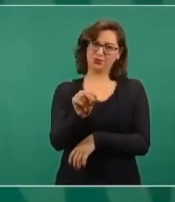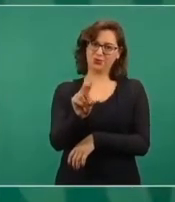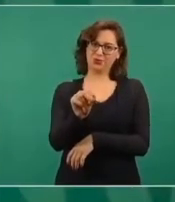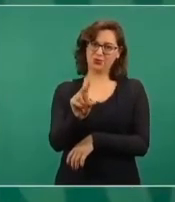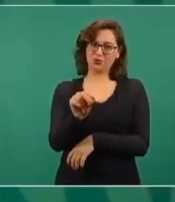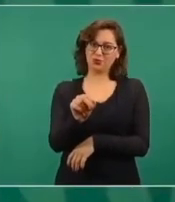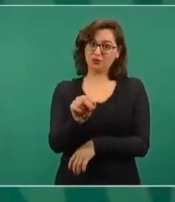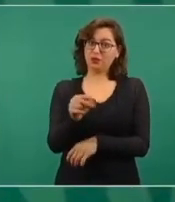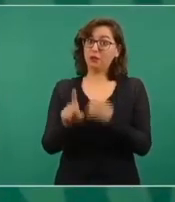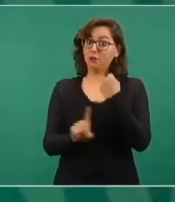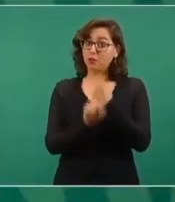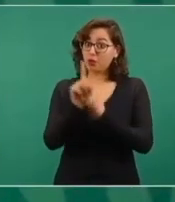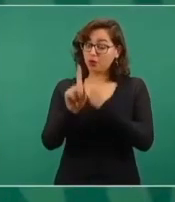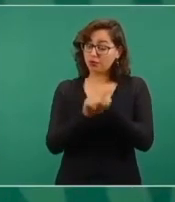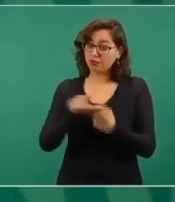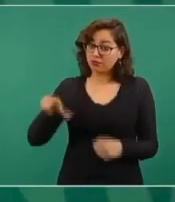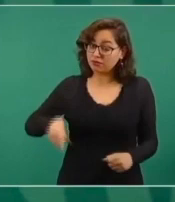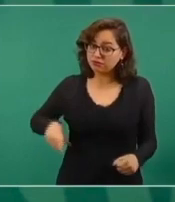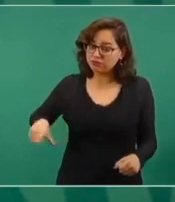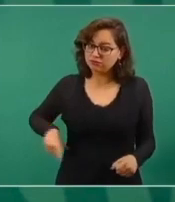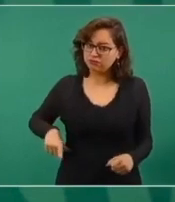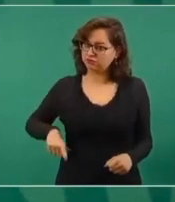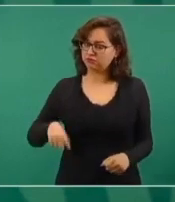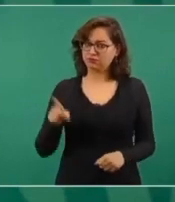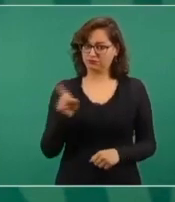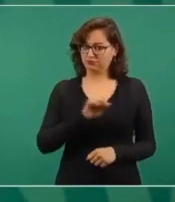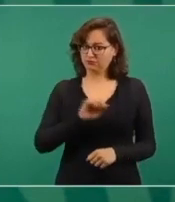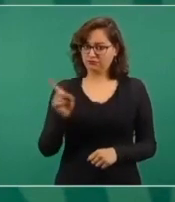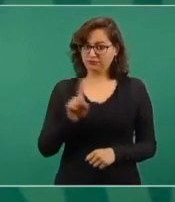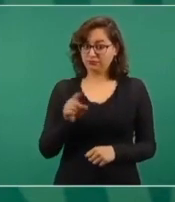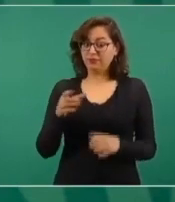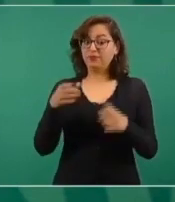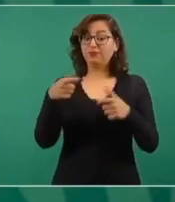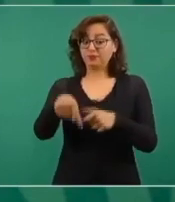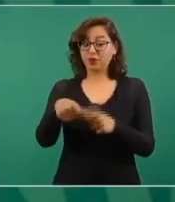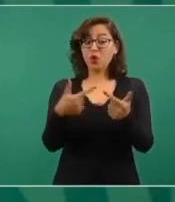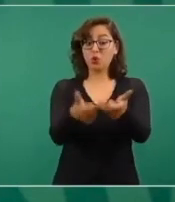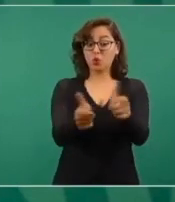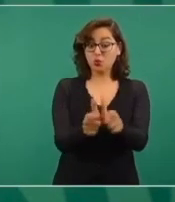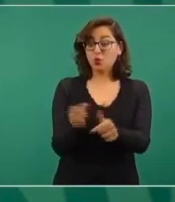Es un asunto complejo. han habido asesinatos